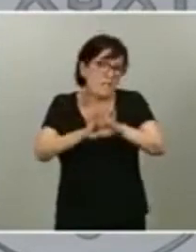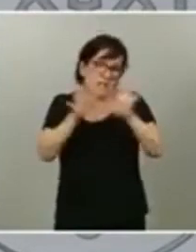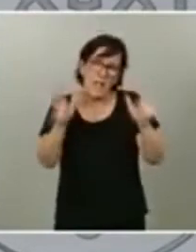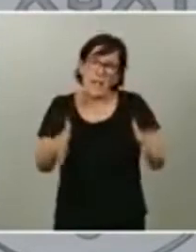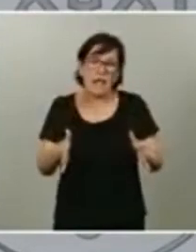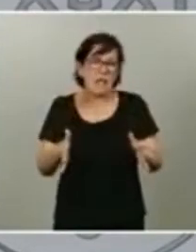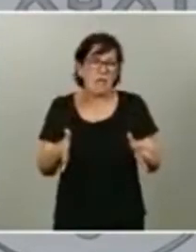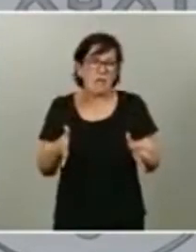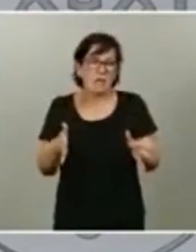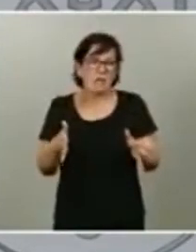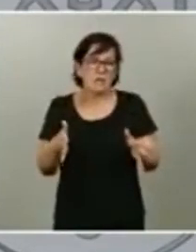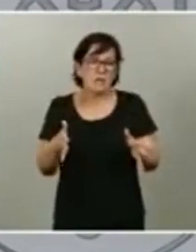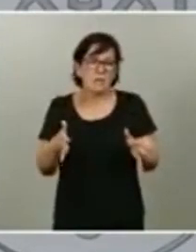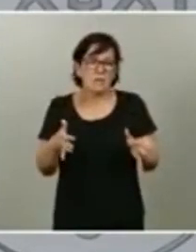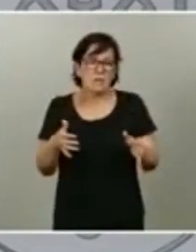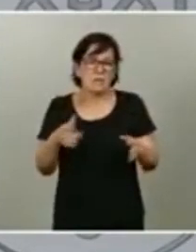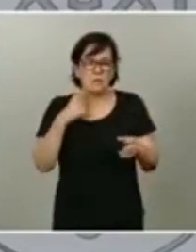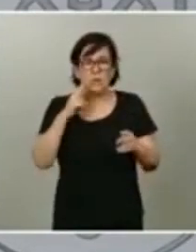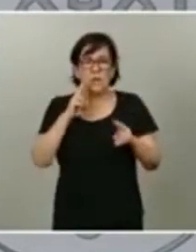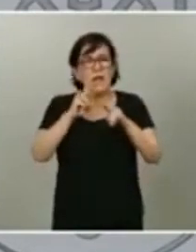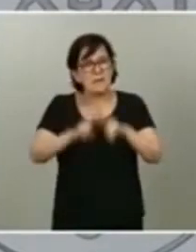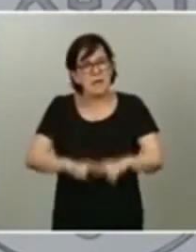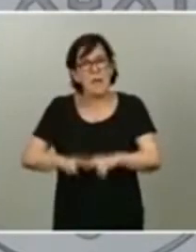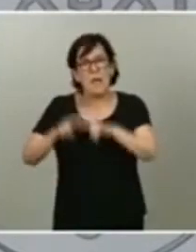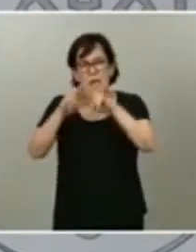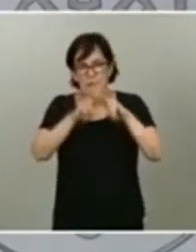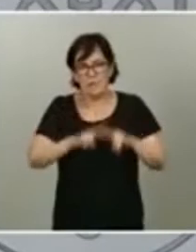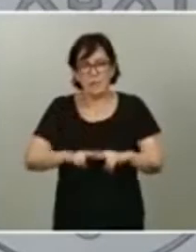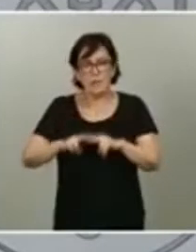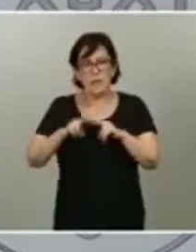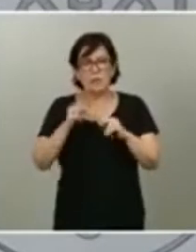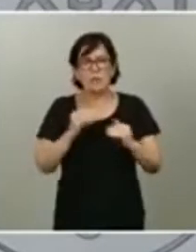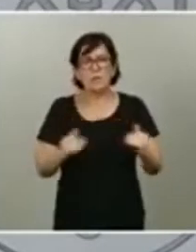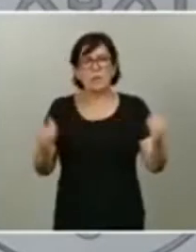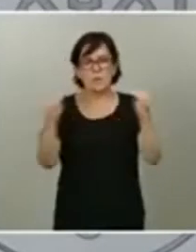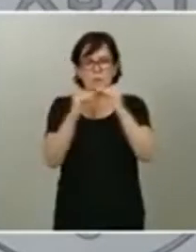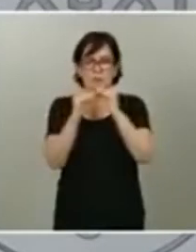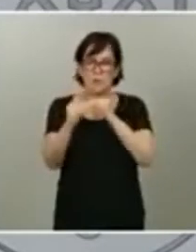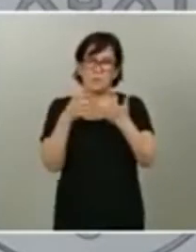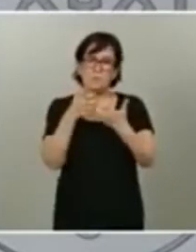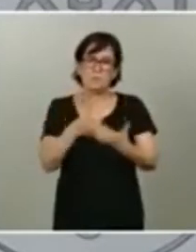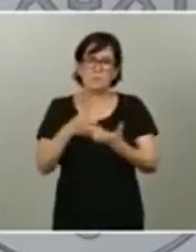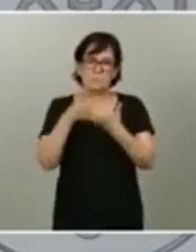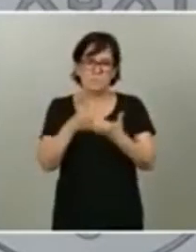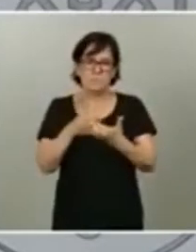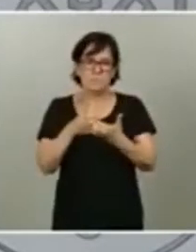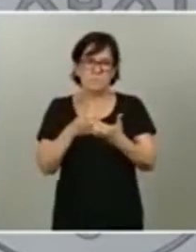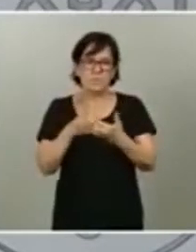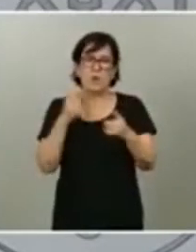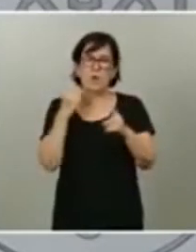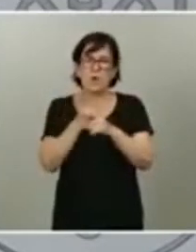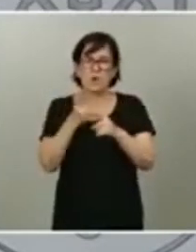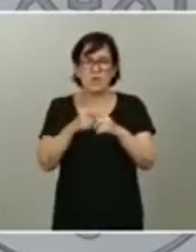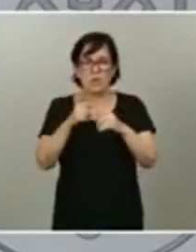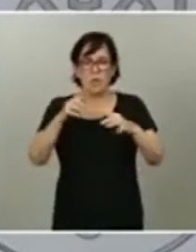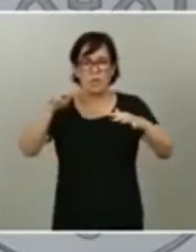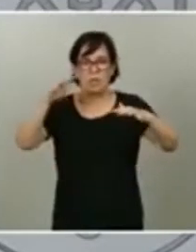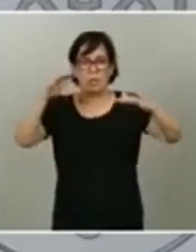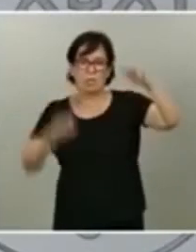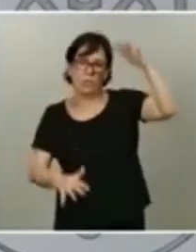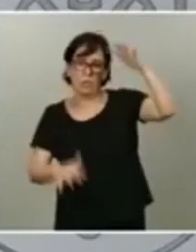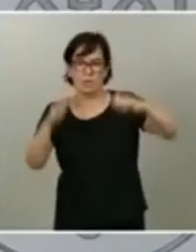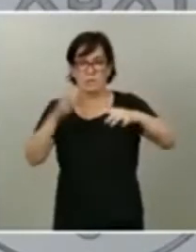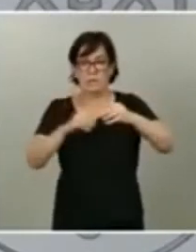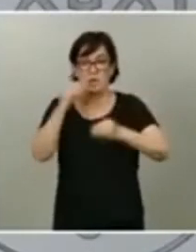mirada y una revisión en términos de igualdad de combate contra toda esa desigualdad que nos trajo la gestión